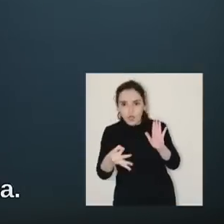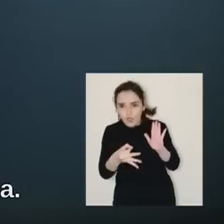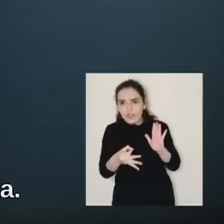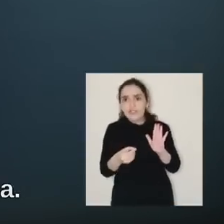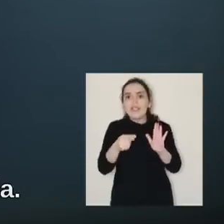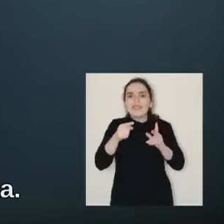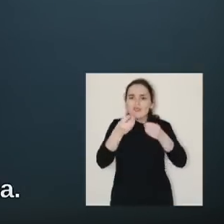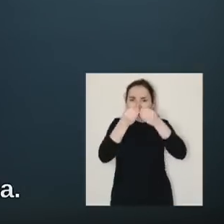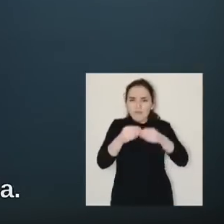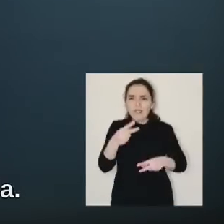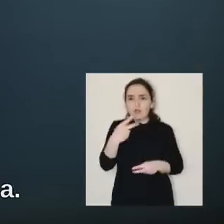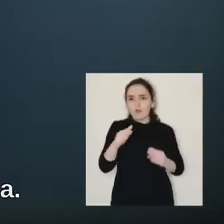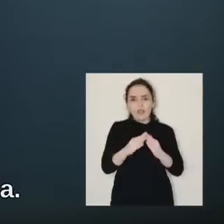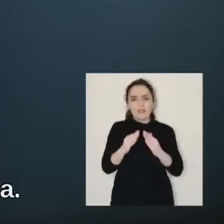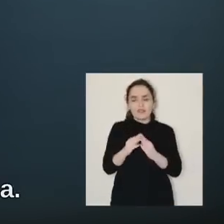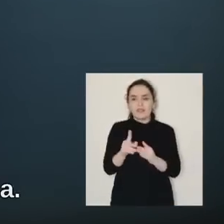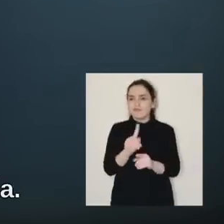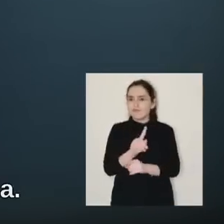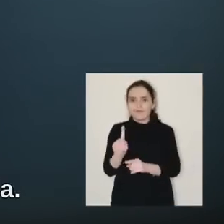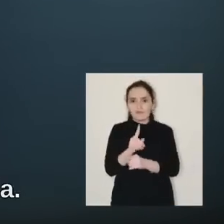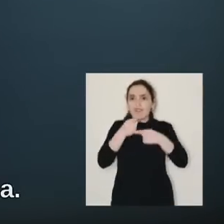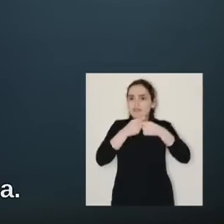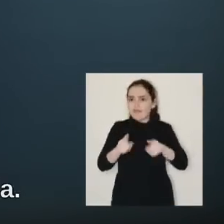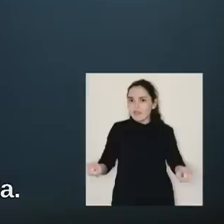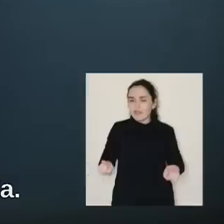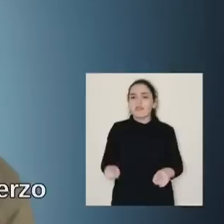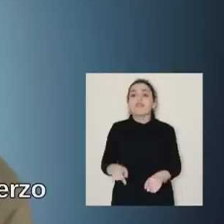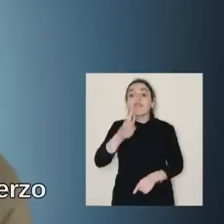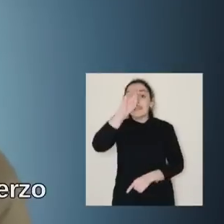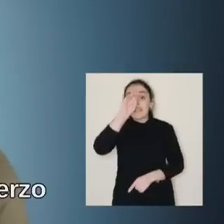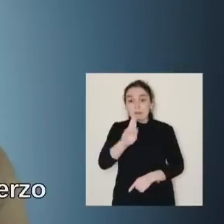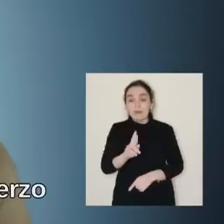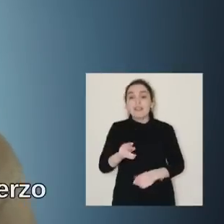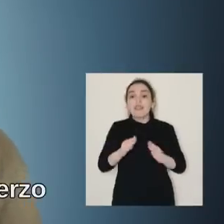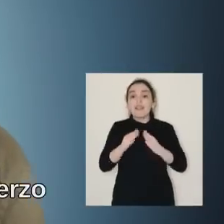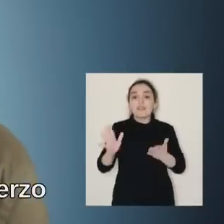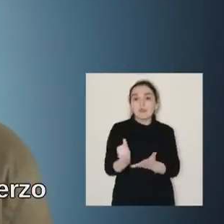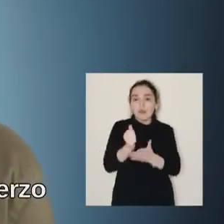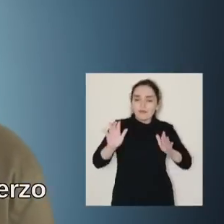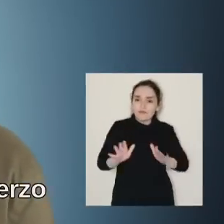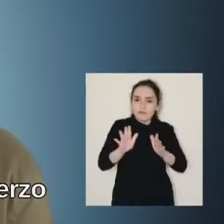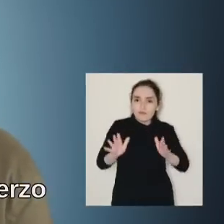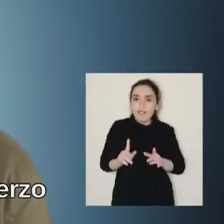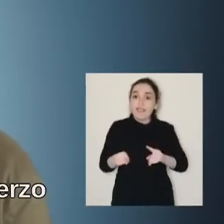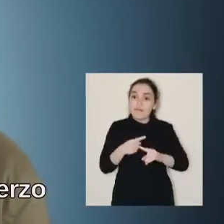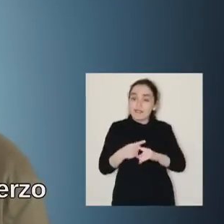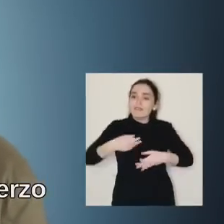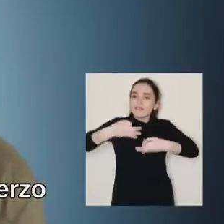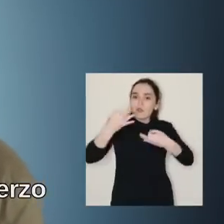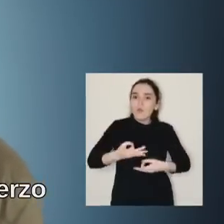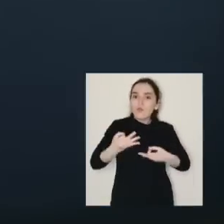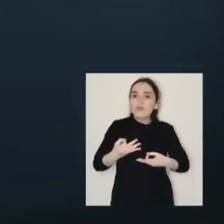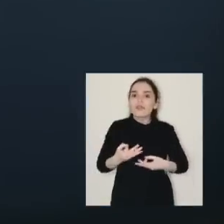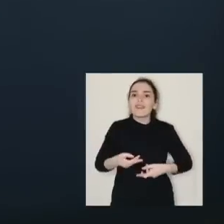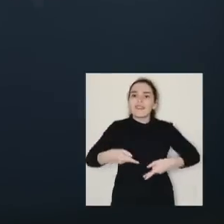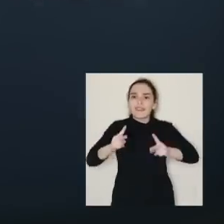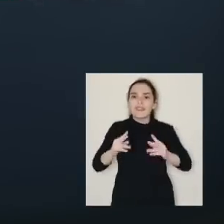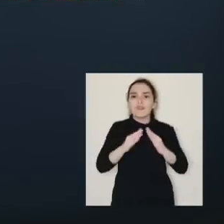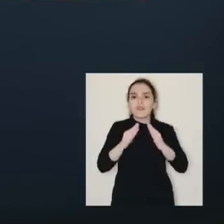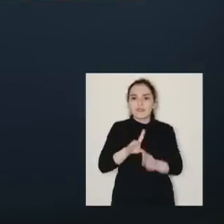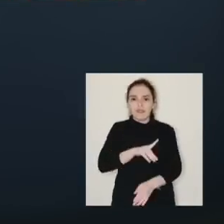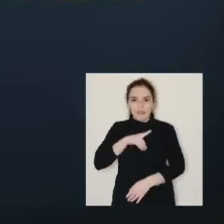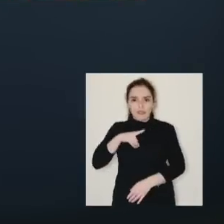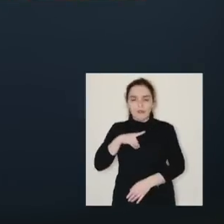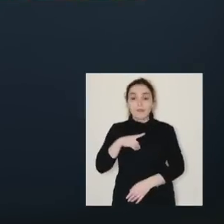nueva constitución no dice en ninguna parte que perderás tu vivienda. Por el contrario, se respeta la propiedad que se ha adquirido con esfuerzo y sobre